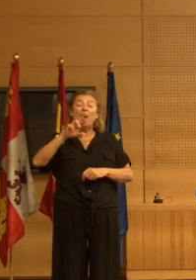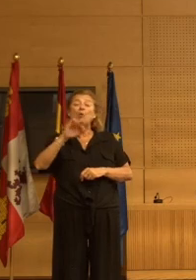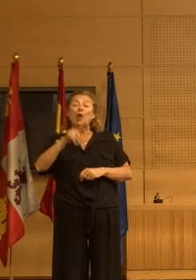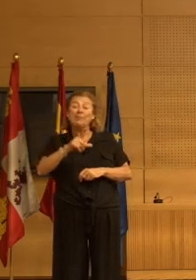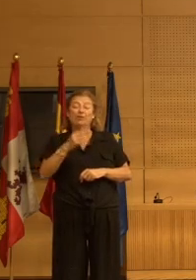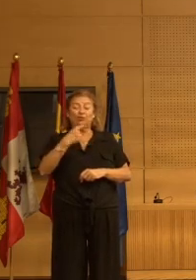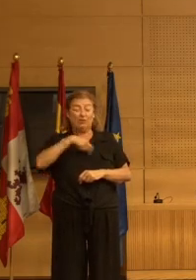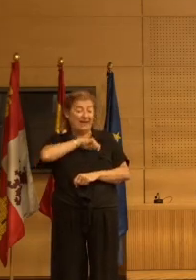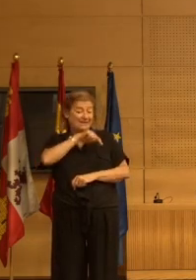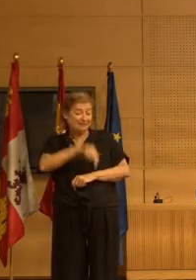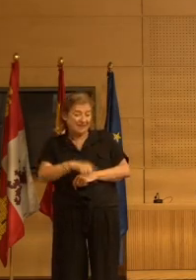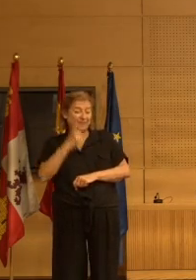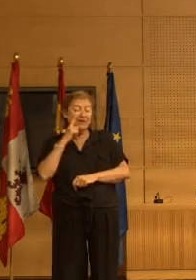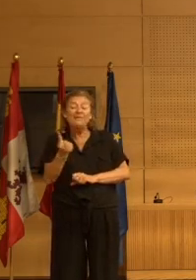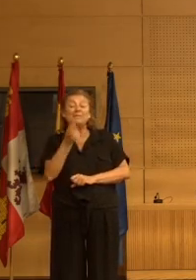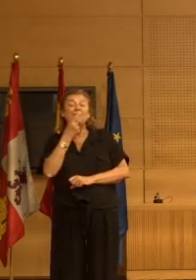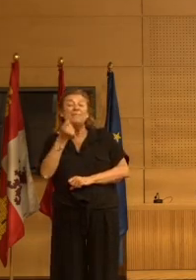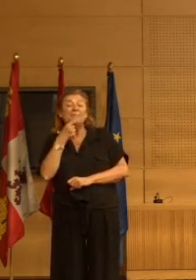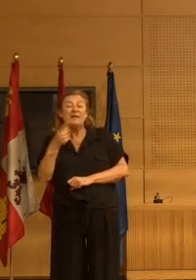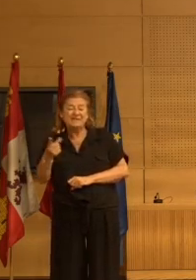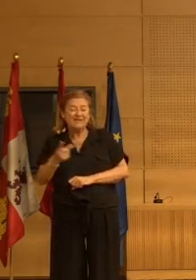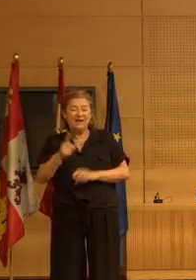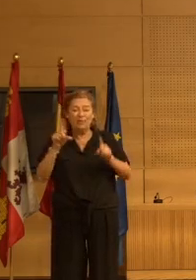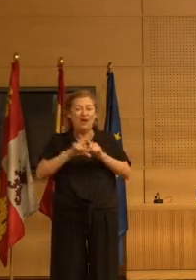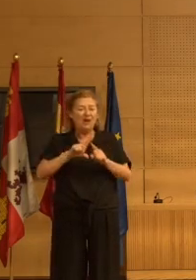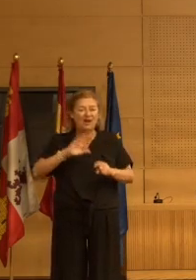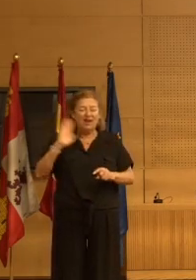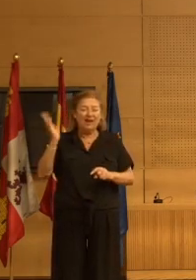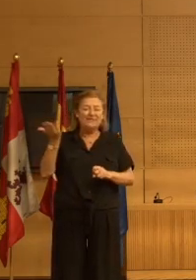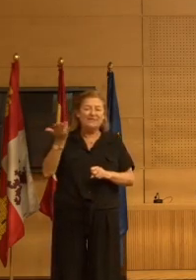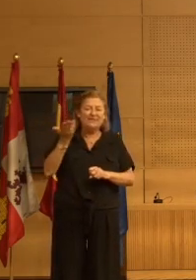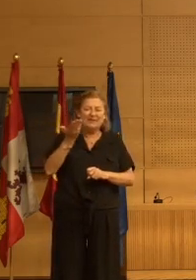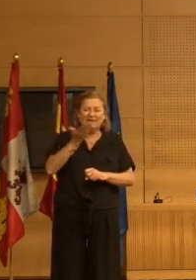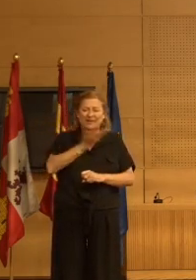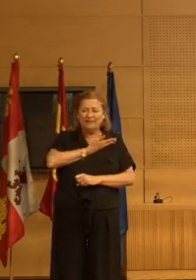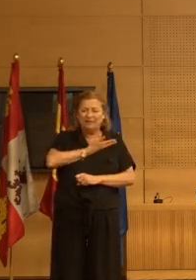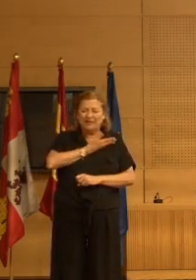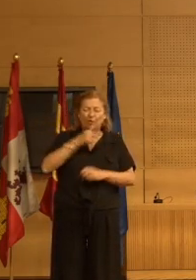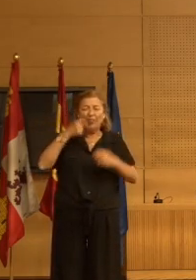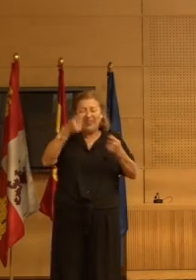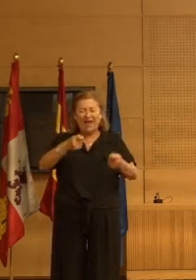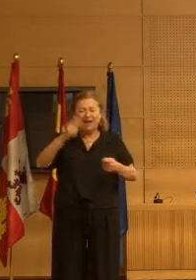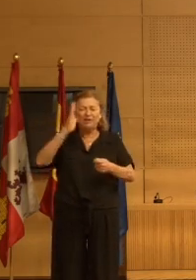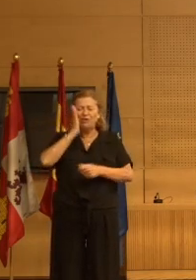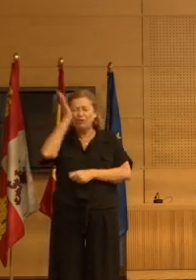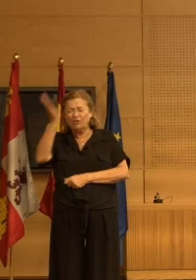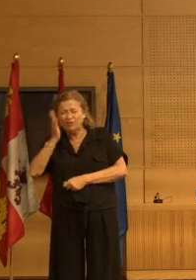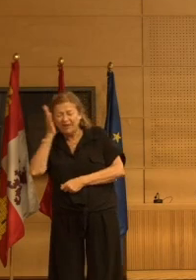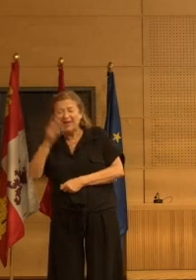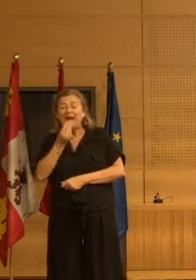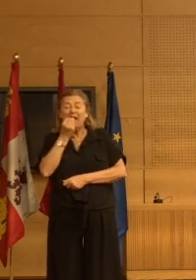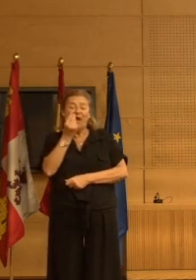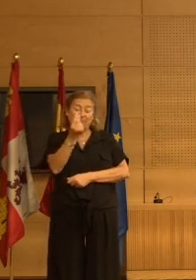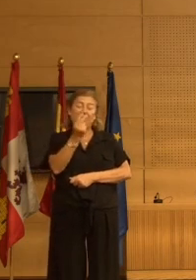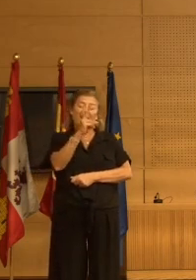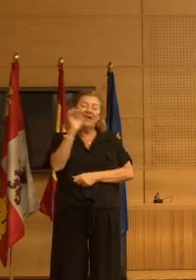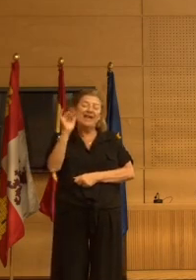pues es el fármaco que veíamos que tenía un efecto absolutamente neutro y que producía tanta somnolencia que es la ketiapina.